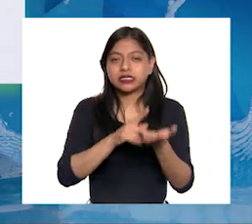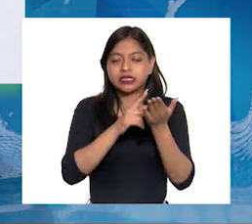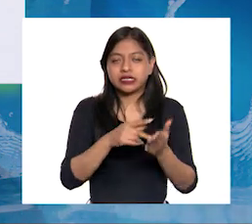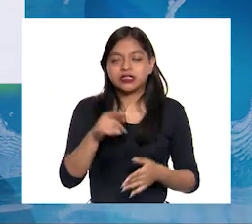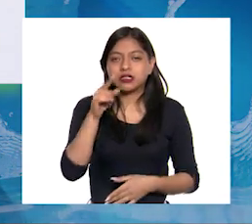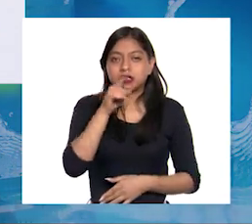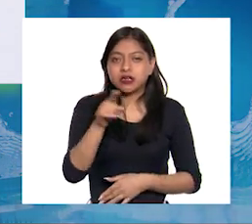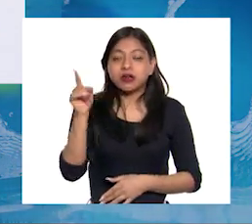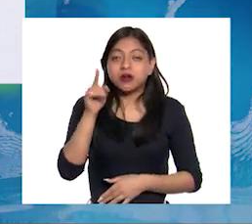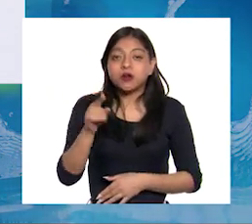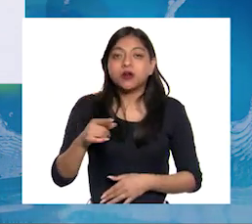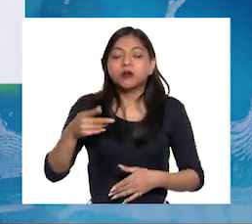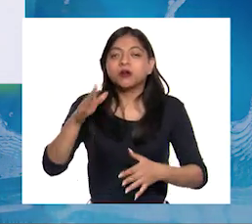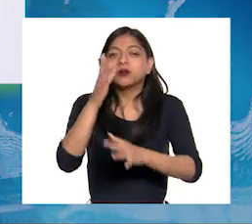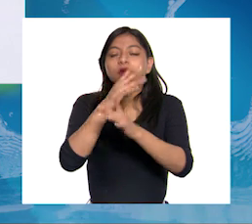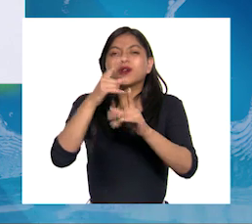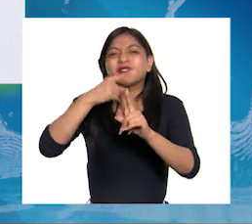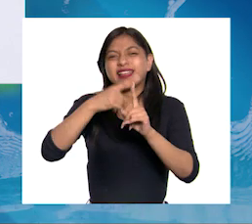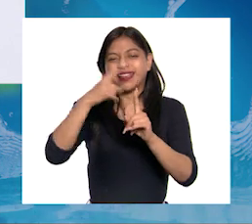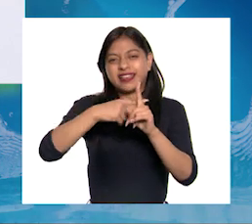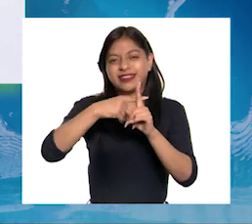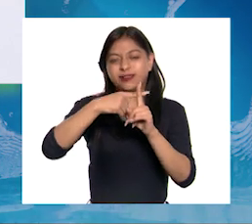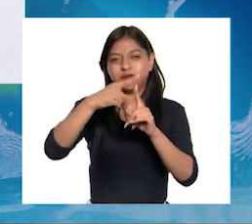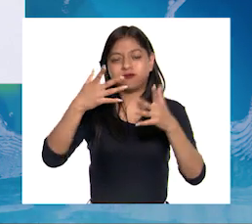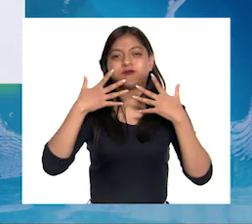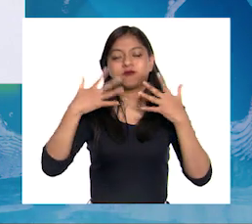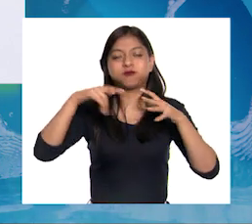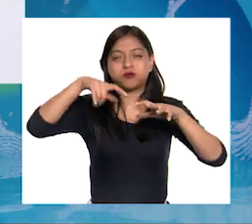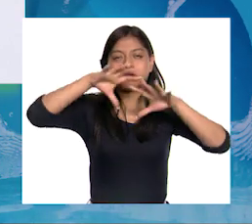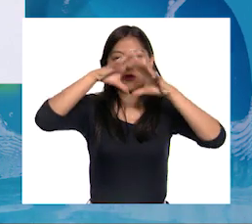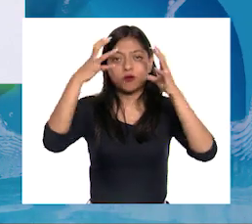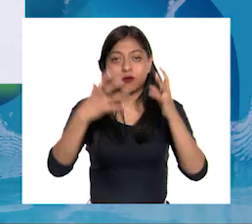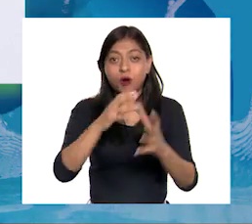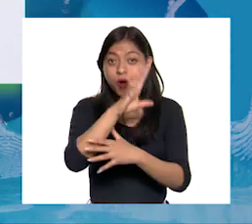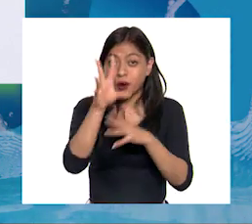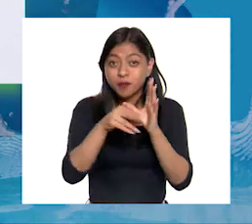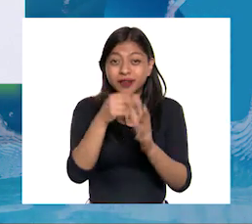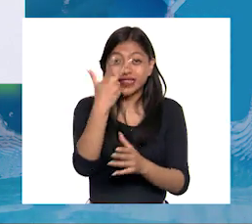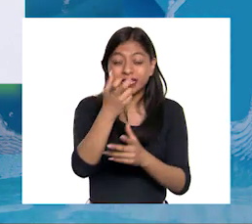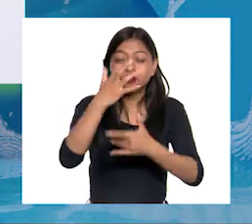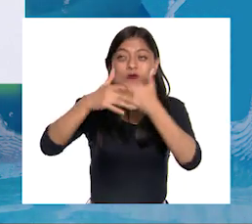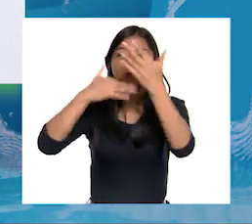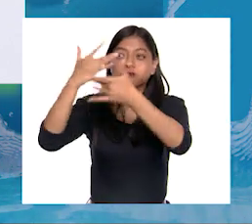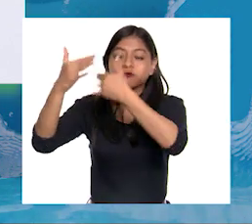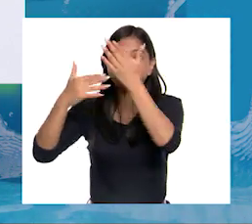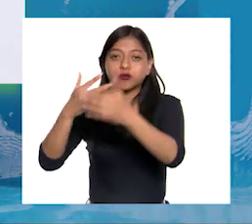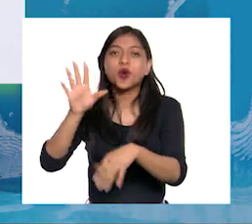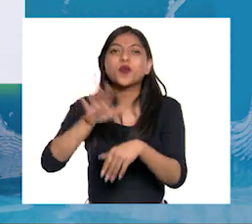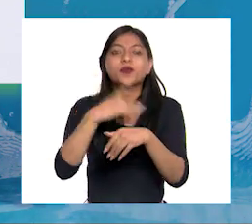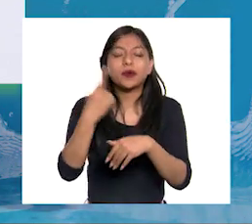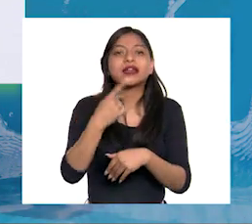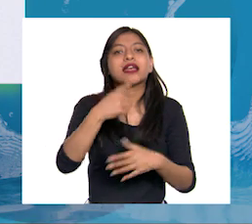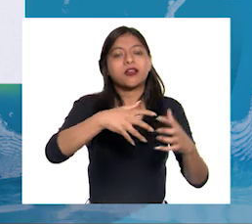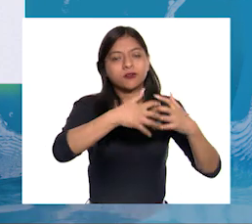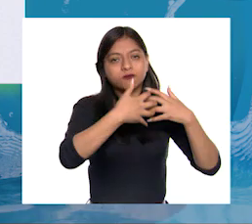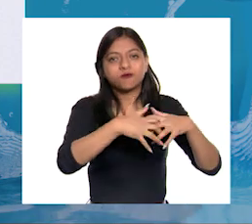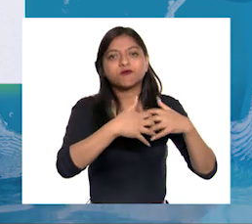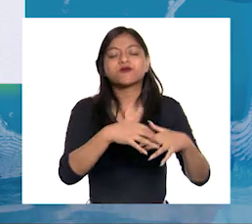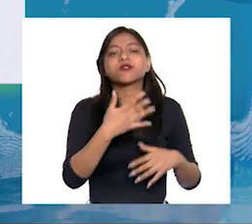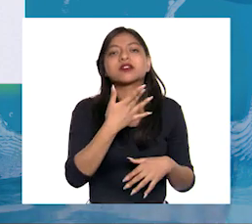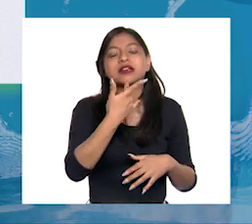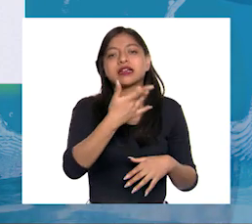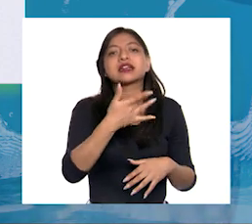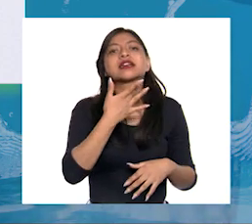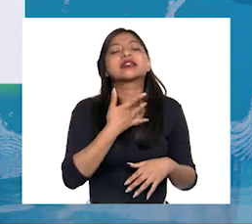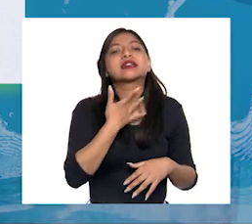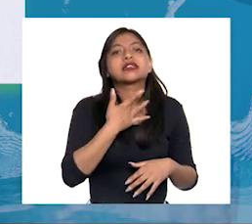de gases de efecto invernadero Del total de las emisiones, 64% corresponden al consumo de combustibles fósiles 10%